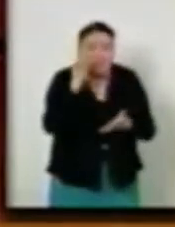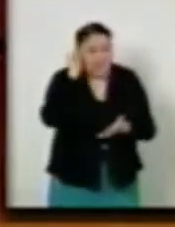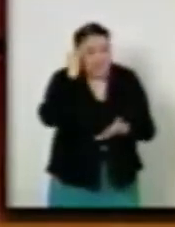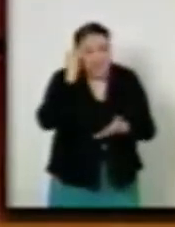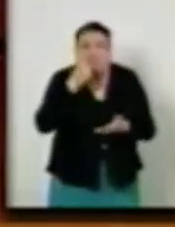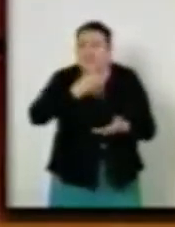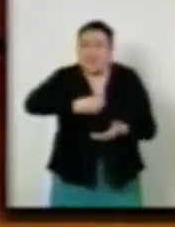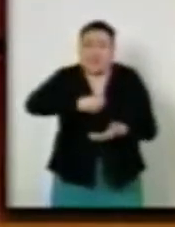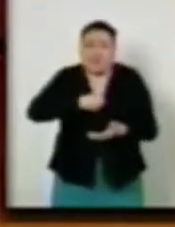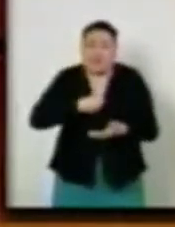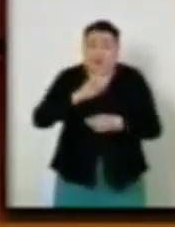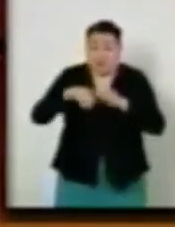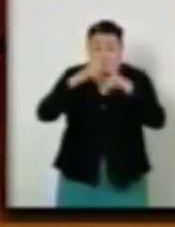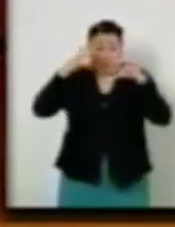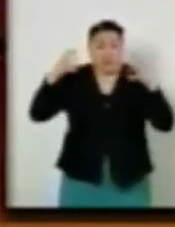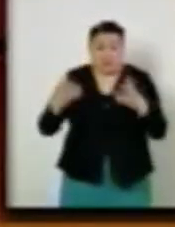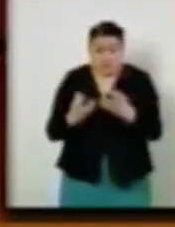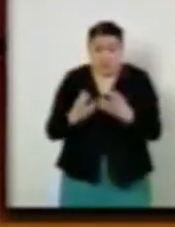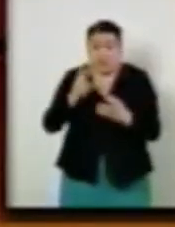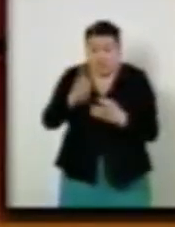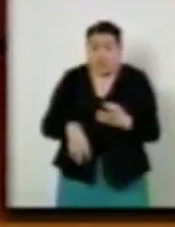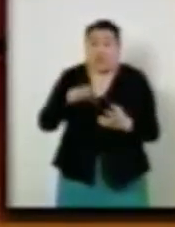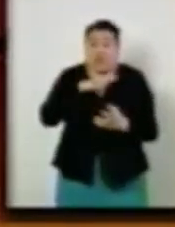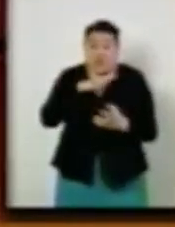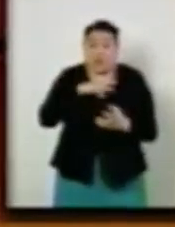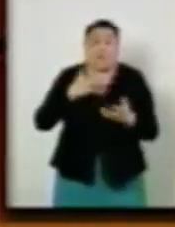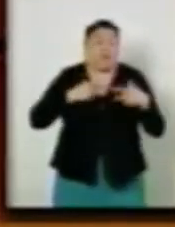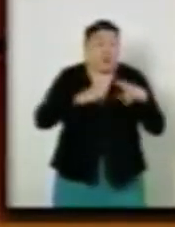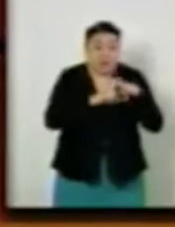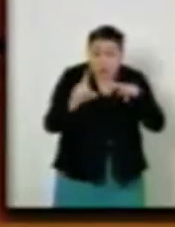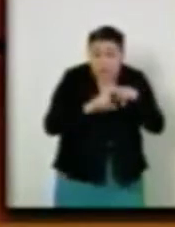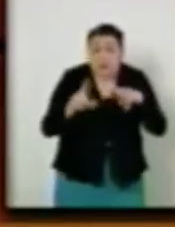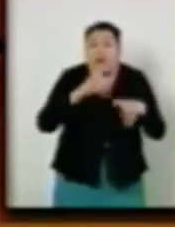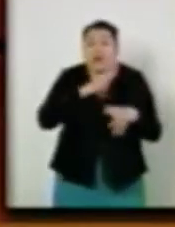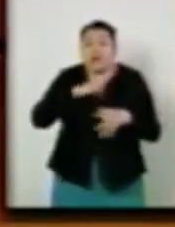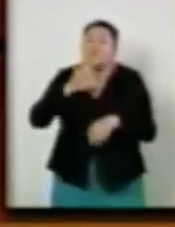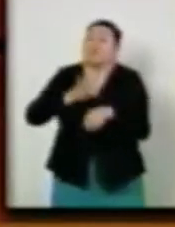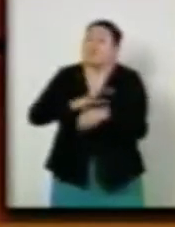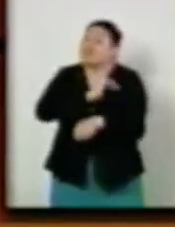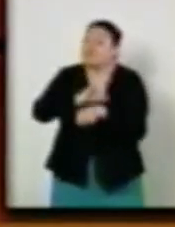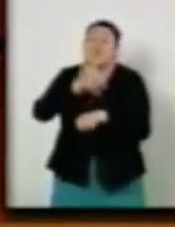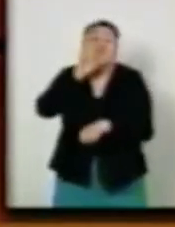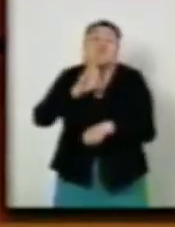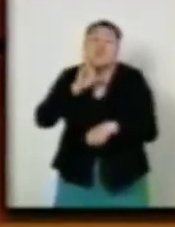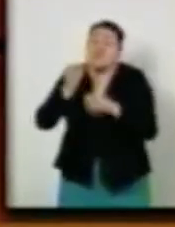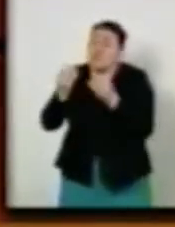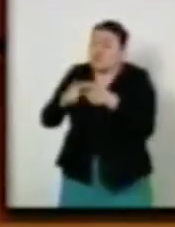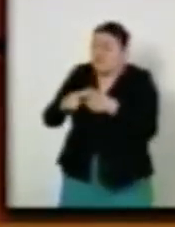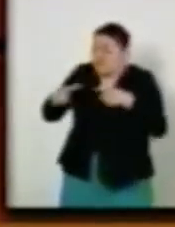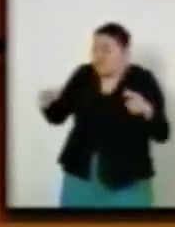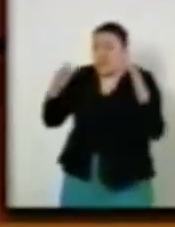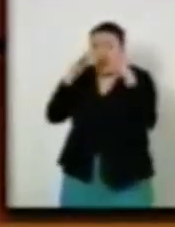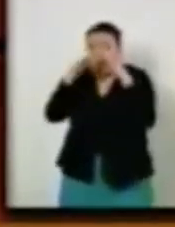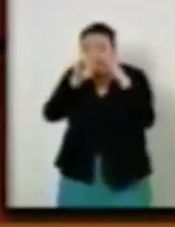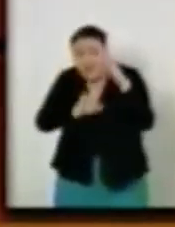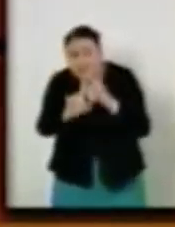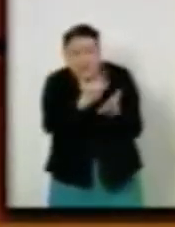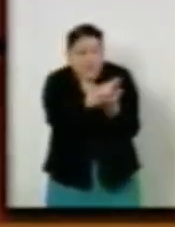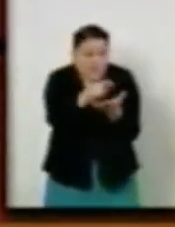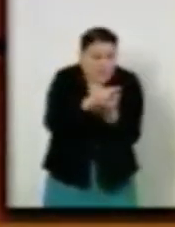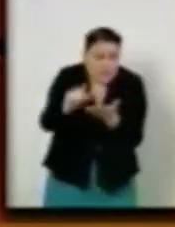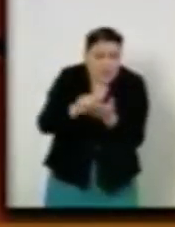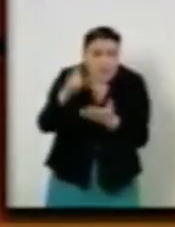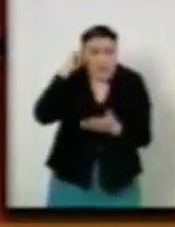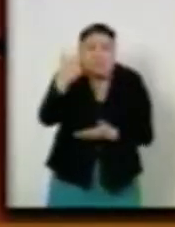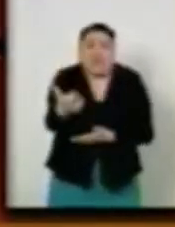es realizada sobre todo por migrantes, especialmente por mujeres, que migran para ganar un poco más de